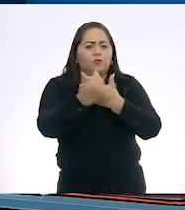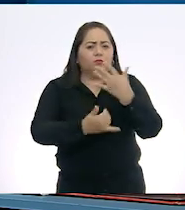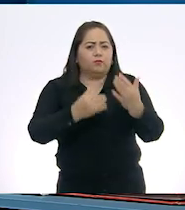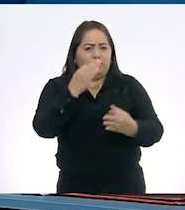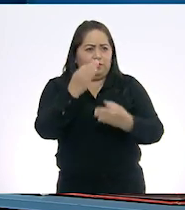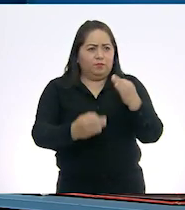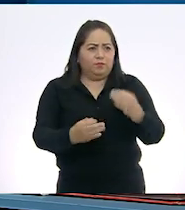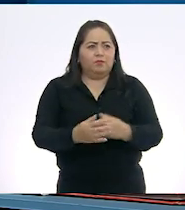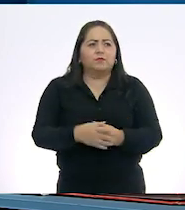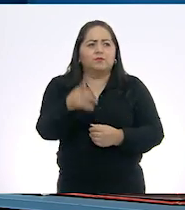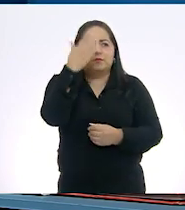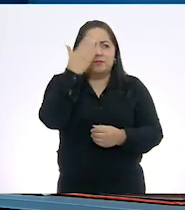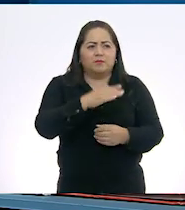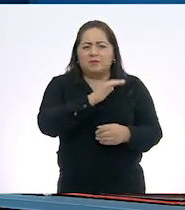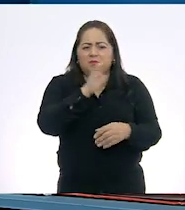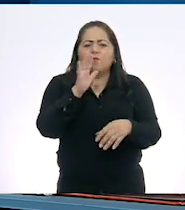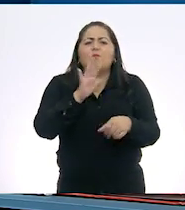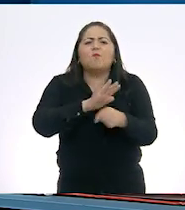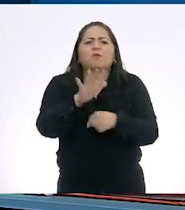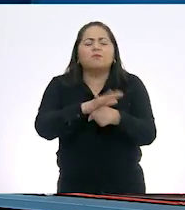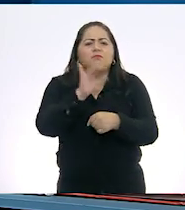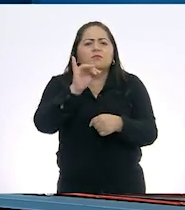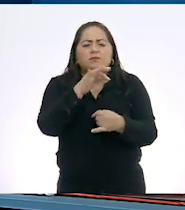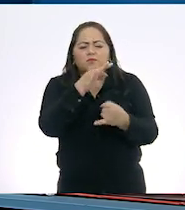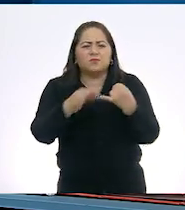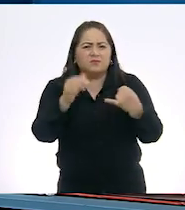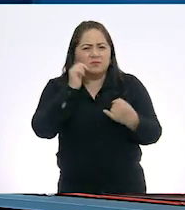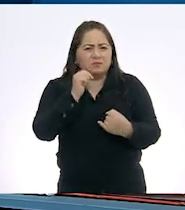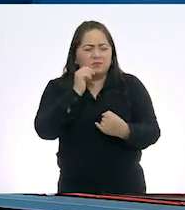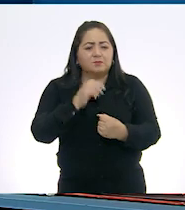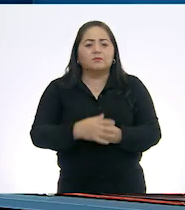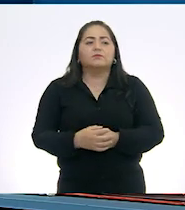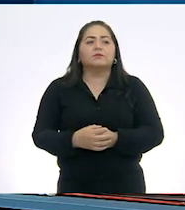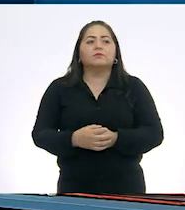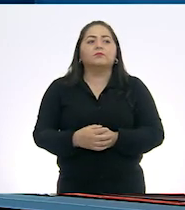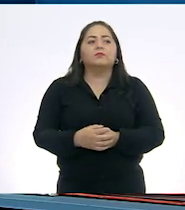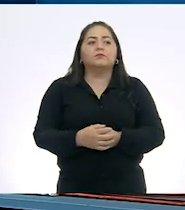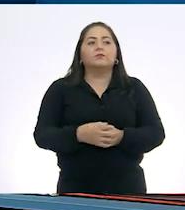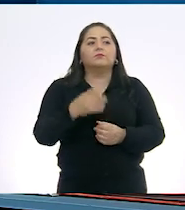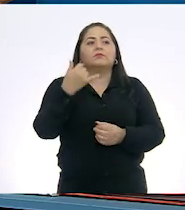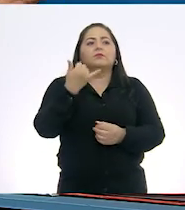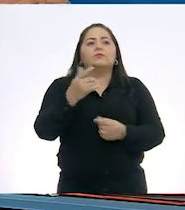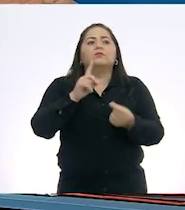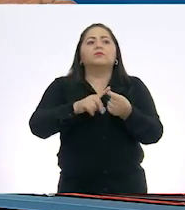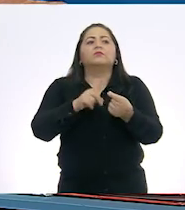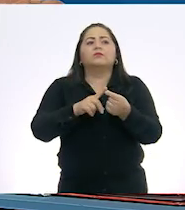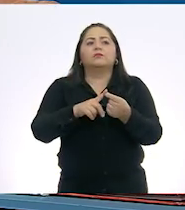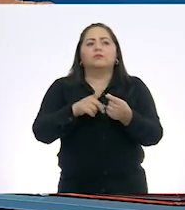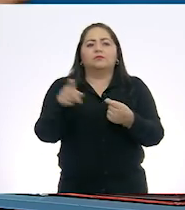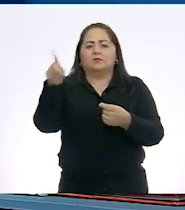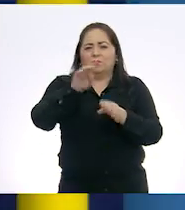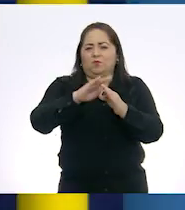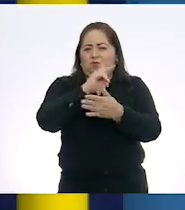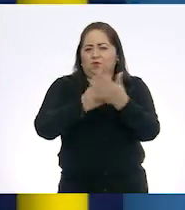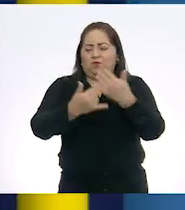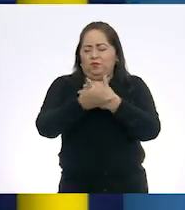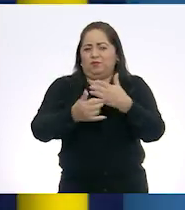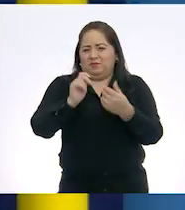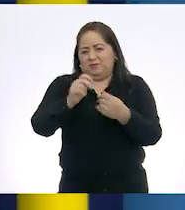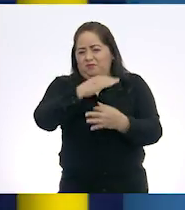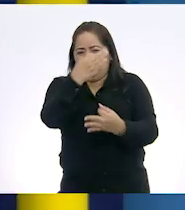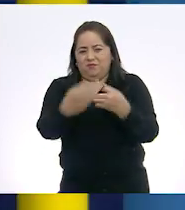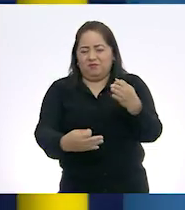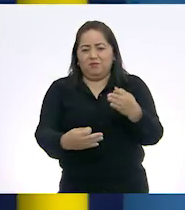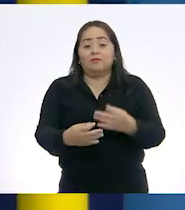¿Sabes cuántos tipos de productos finales existen actualmente? ¿Y dónde o con quién nos gustaría compartir ese proyecto, ese producto final?